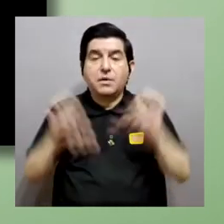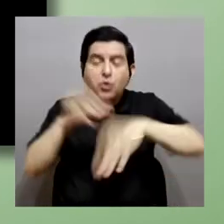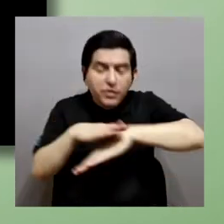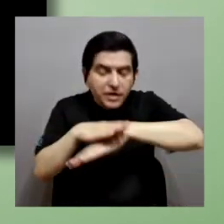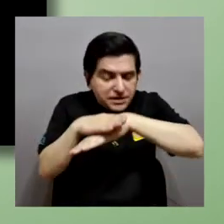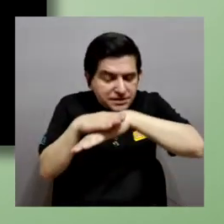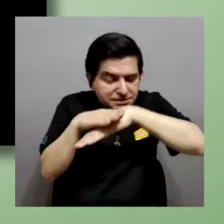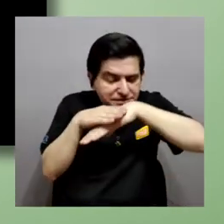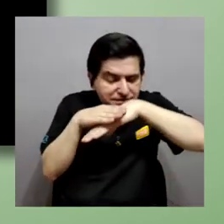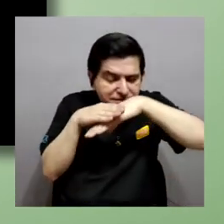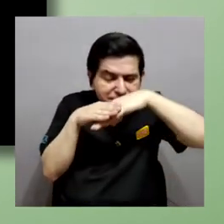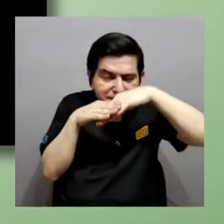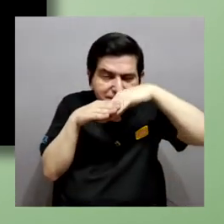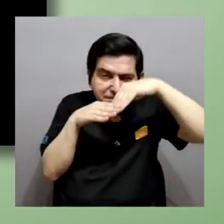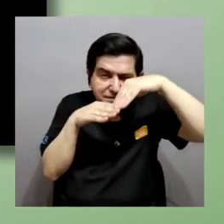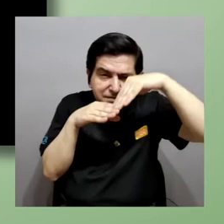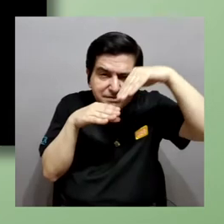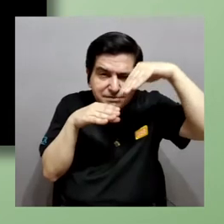extraer